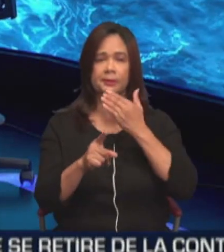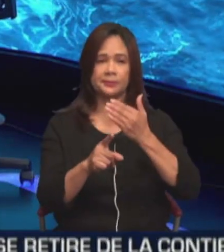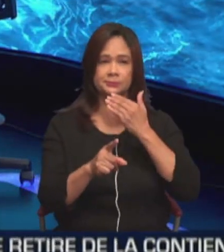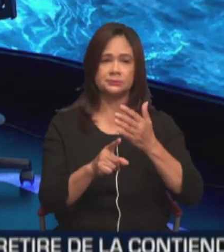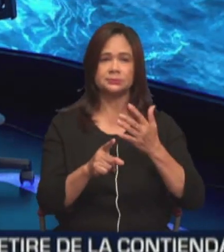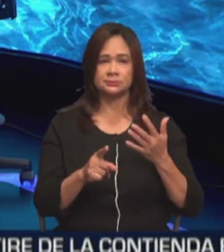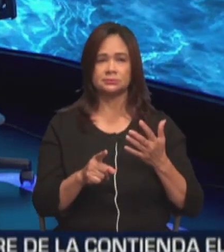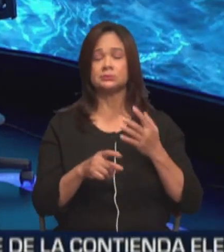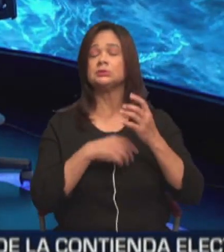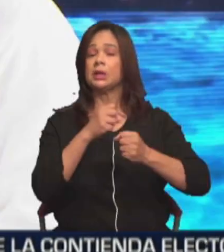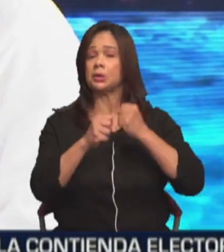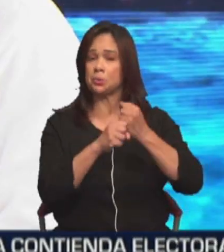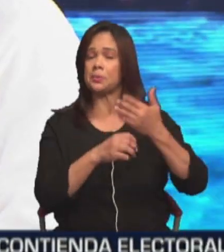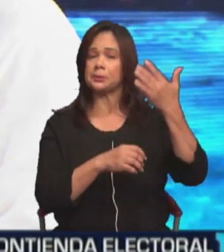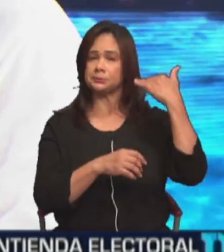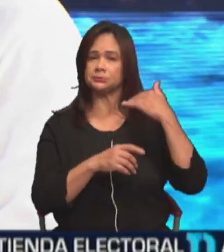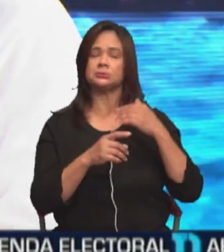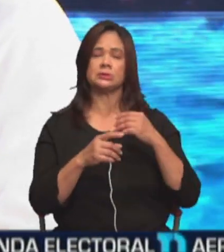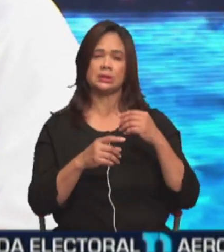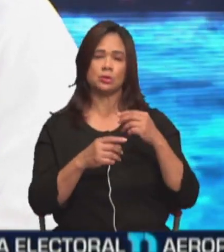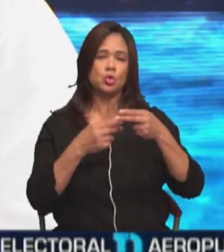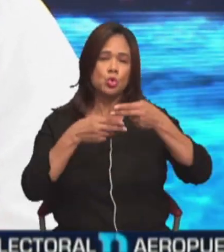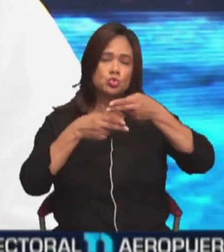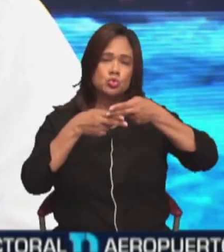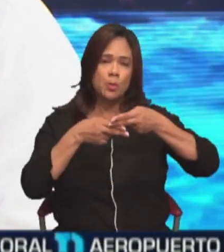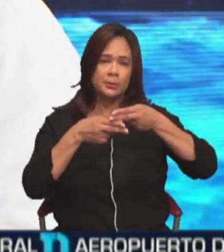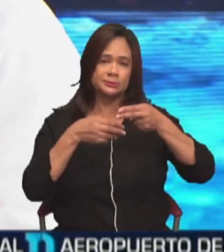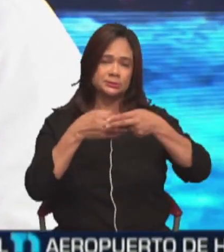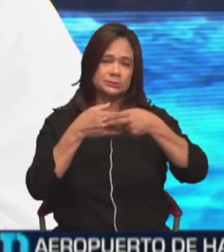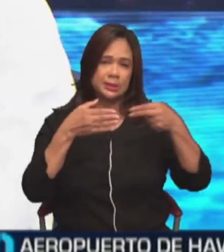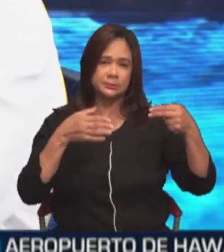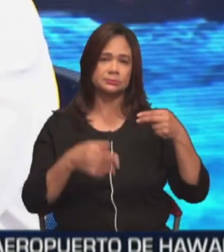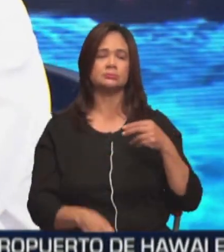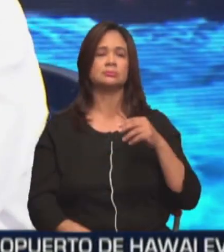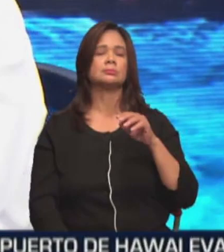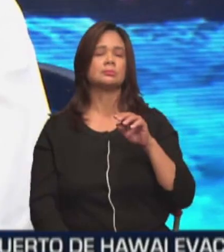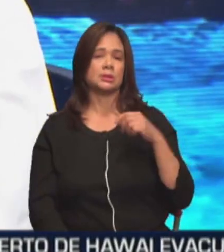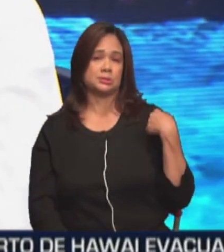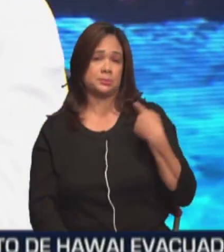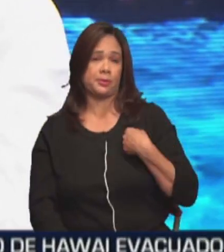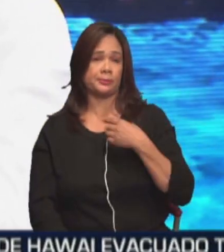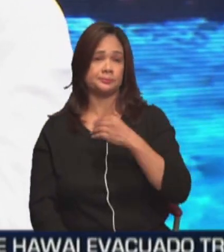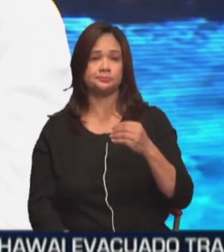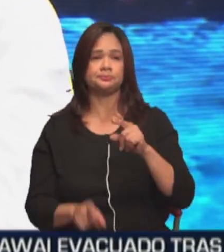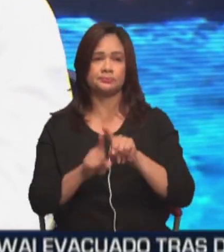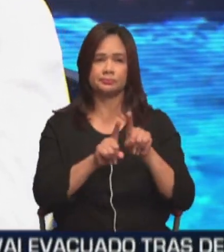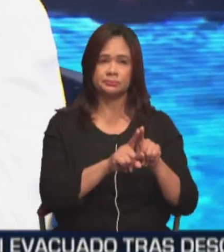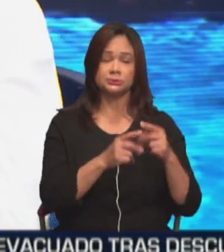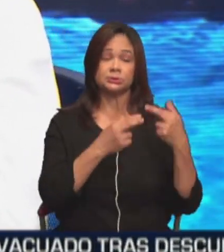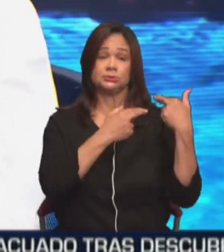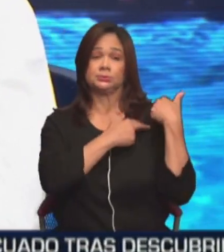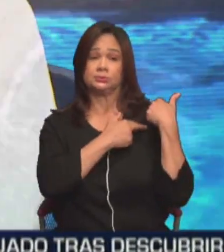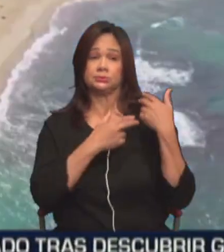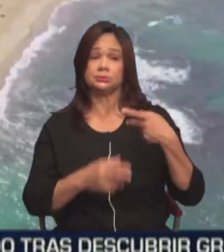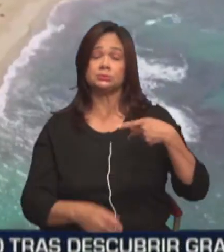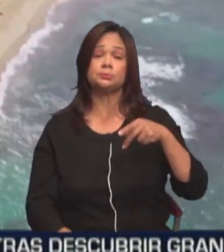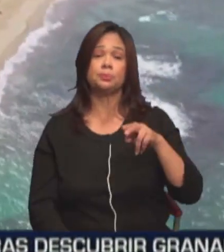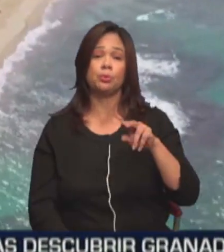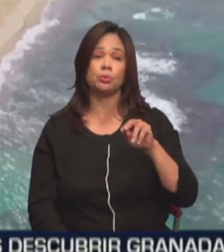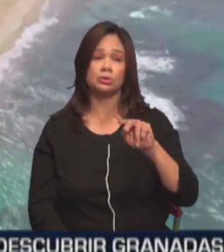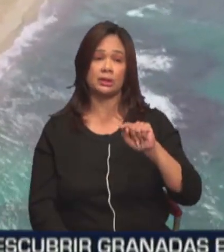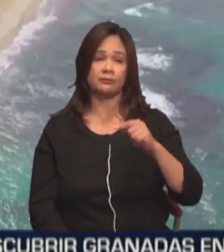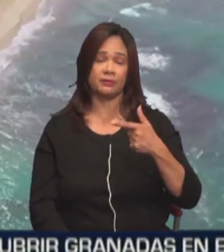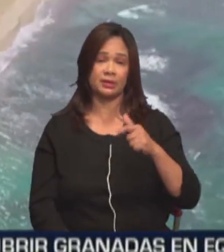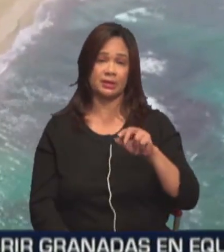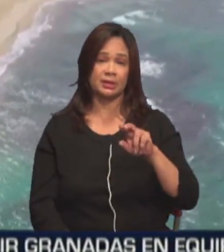yo le di el año pasado a las marcas españolas. obviamente Enrique Martín, ah, perdón, y también están ahora comprometidos para Punta Bergantín y